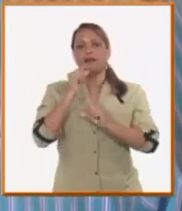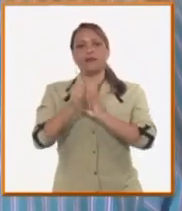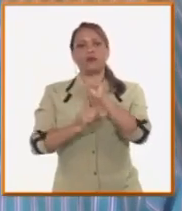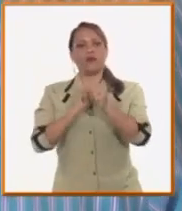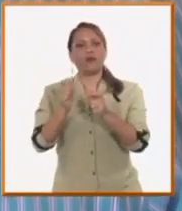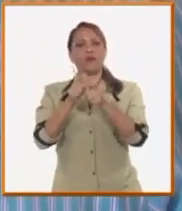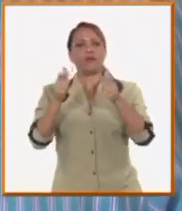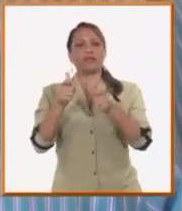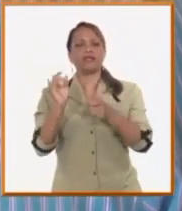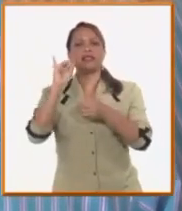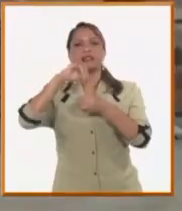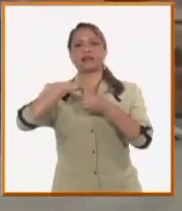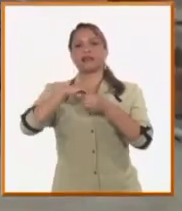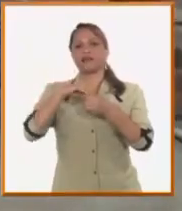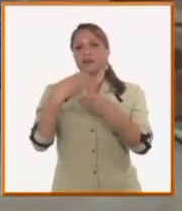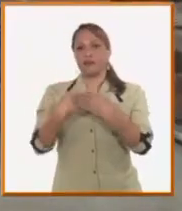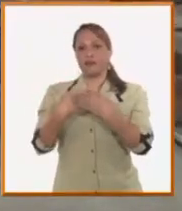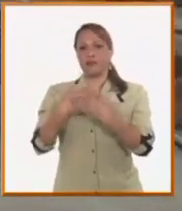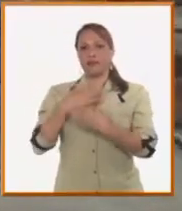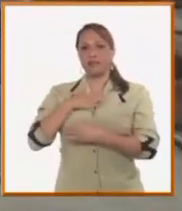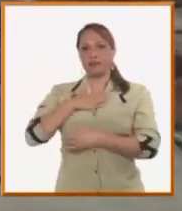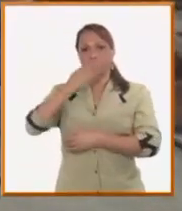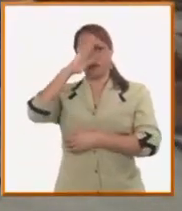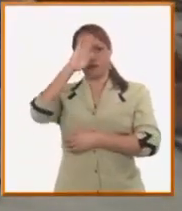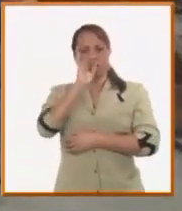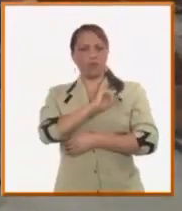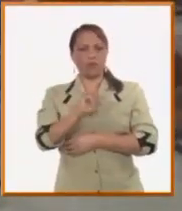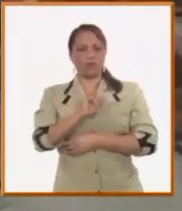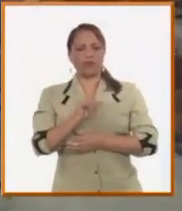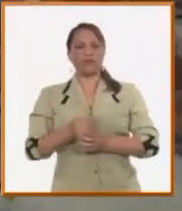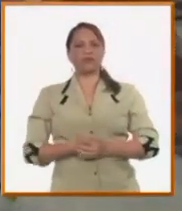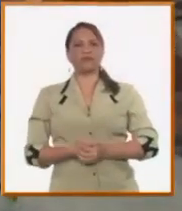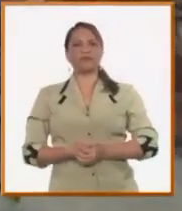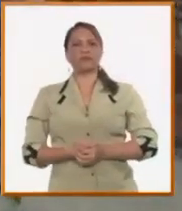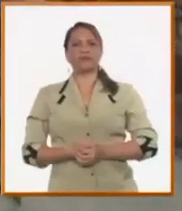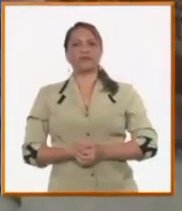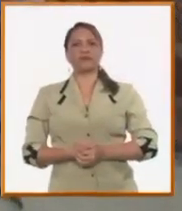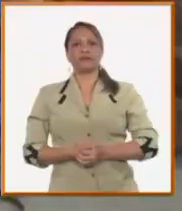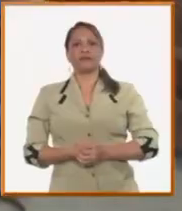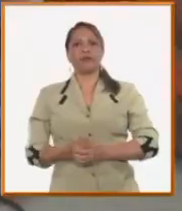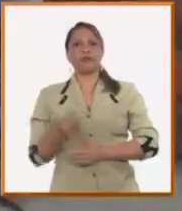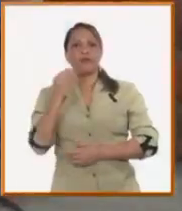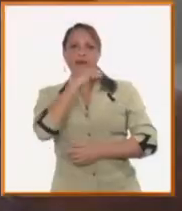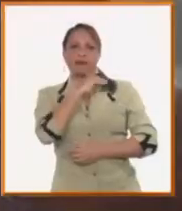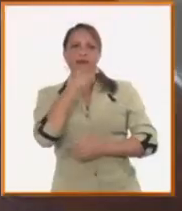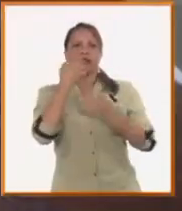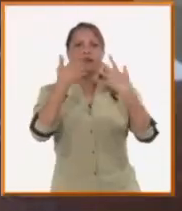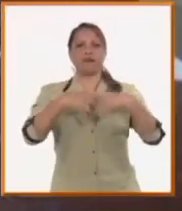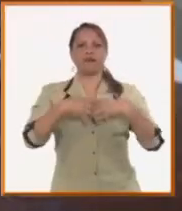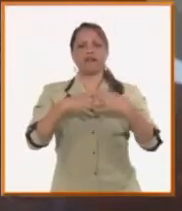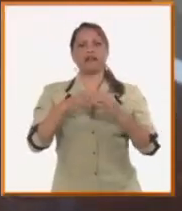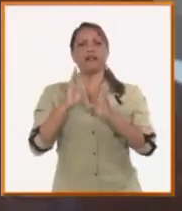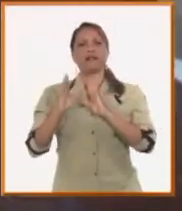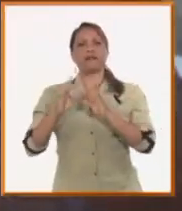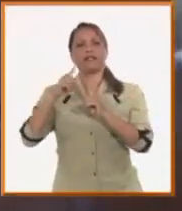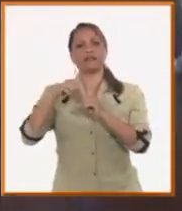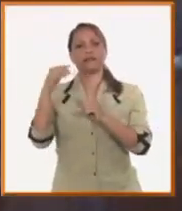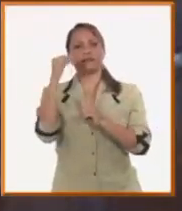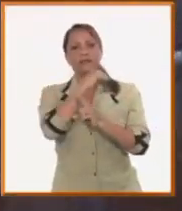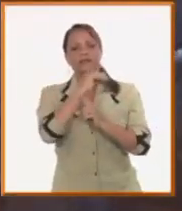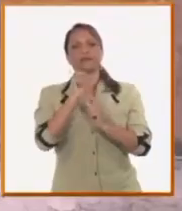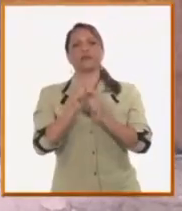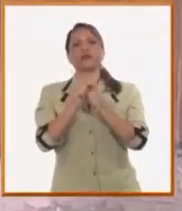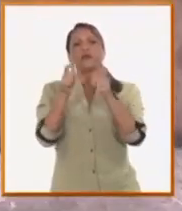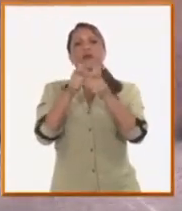los ingresos para la empresa y para el país. Apuestan así por la modernización de la fábrica en materia tecnológica, el incremento de las